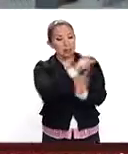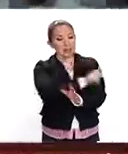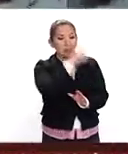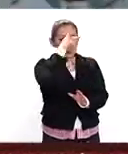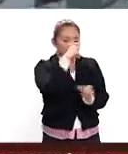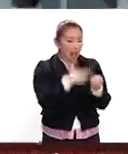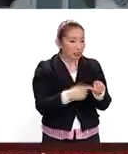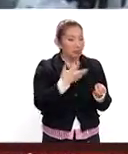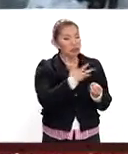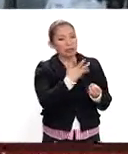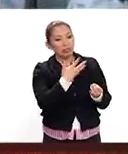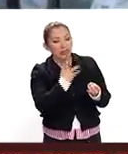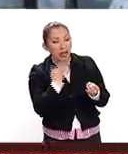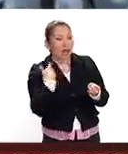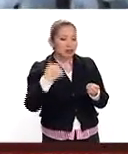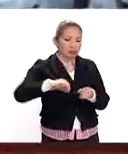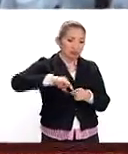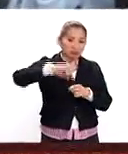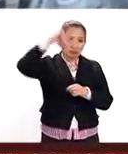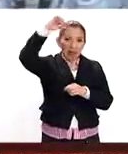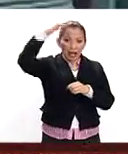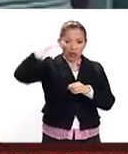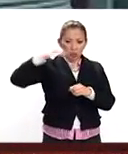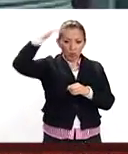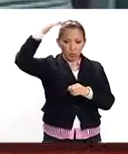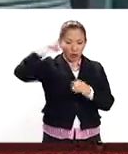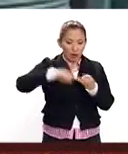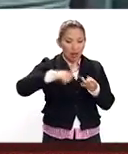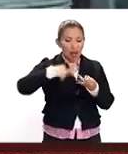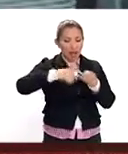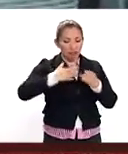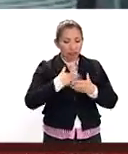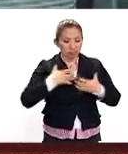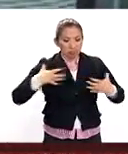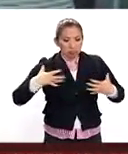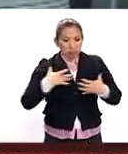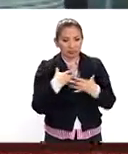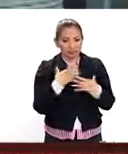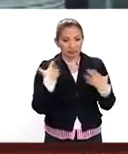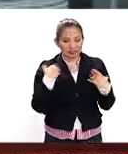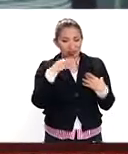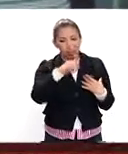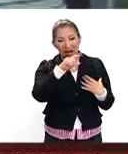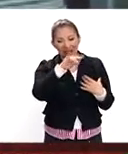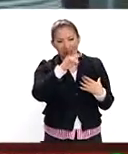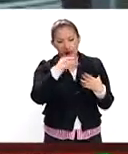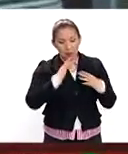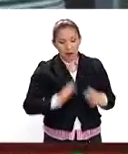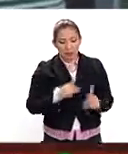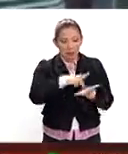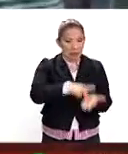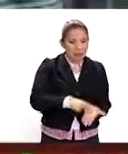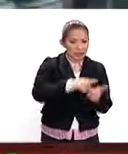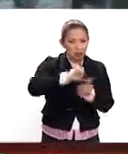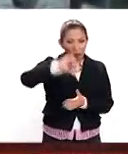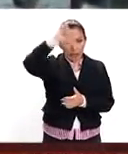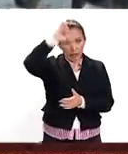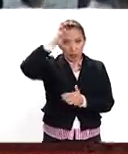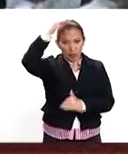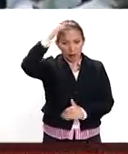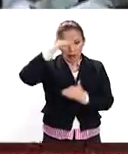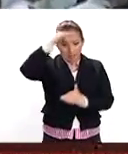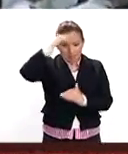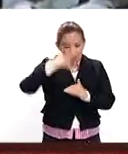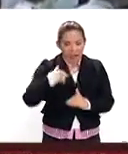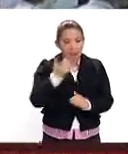mexicano, contar con una cierta estatura, un índice de masa corporal que es la relación peso-estatura, estar